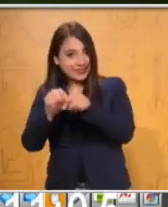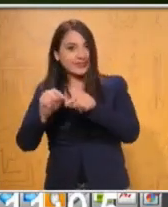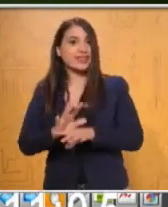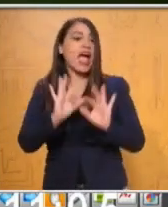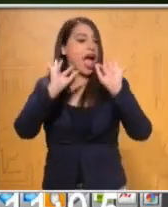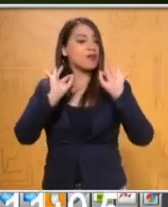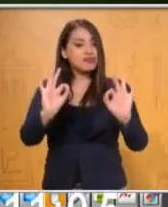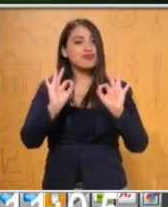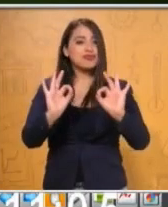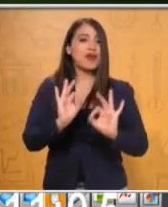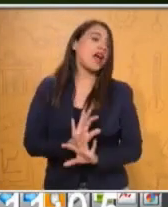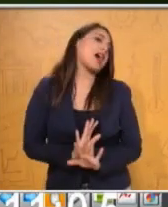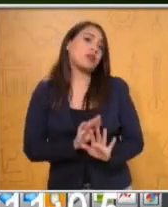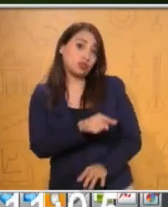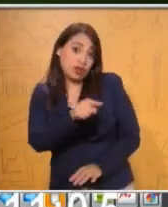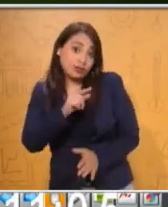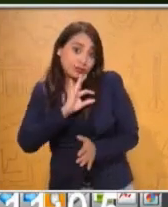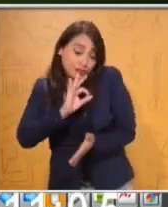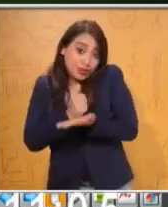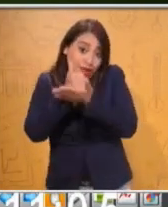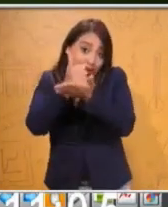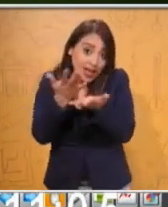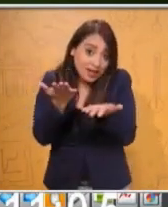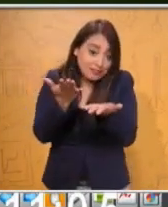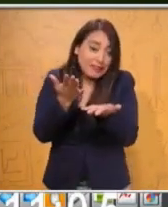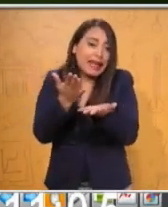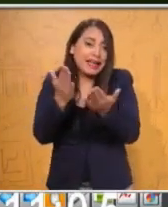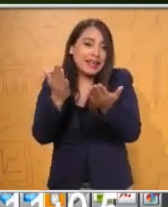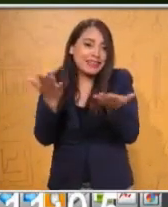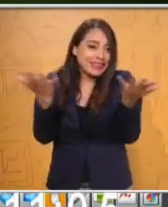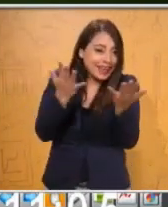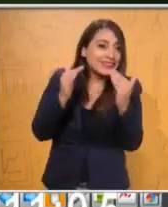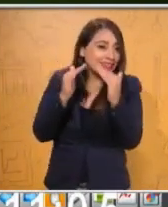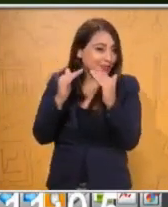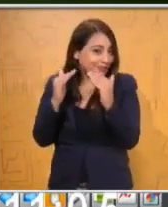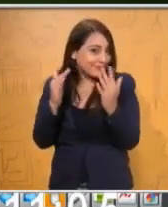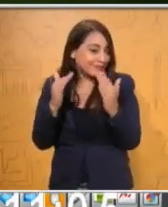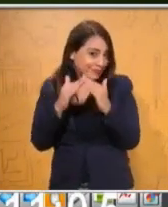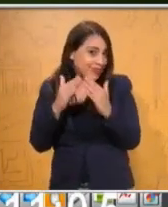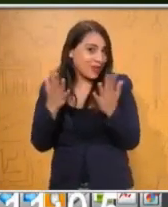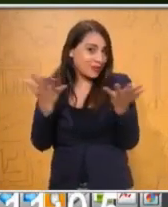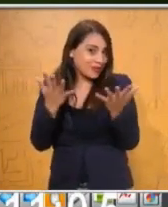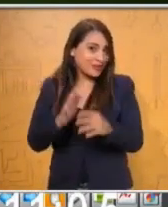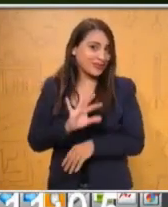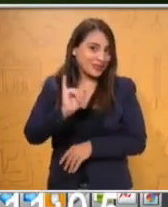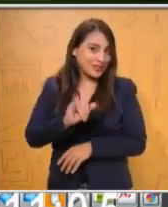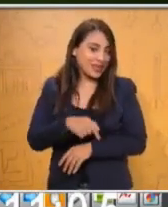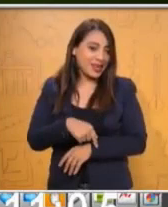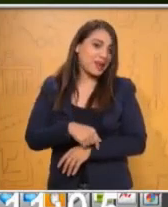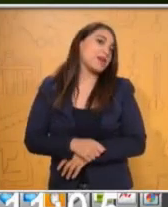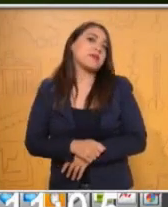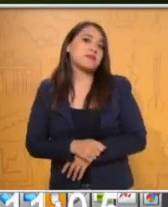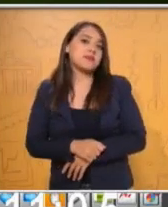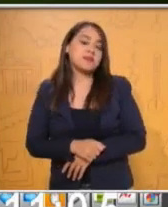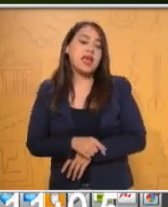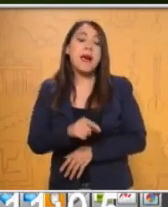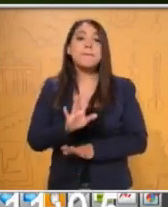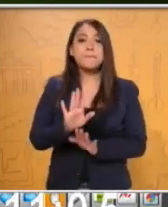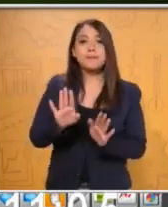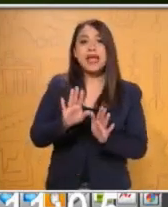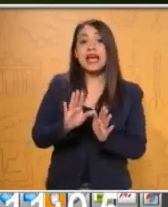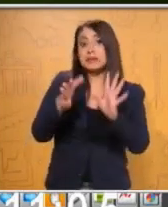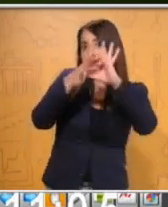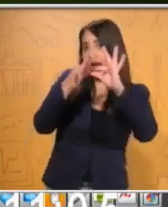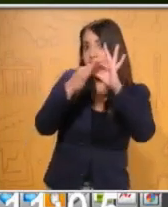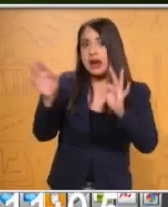Amiguitos, ¿pudieron hacerlo en casa? Nuestros amiguitos en radio estamos proyectando la imagen de cuadritos que van aumentando